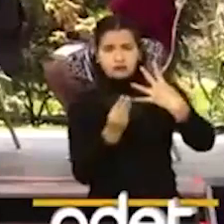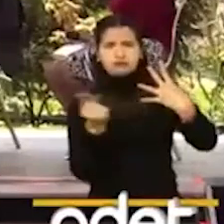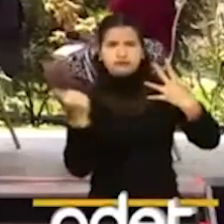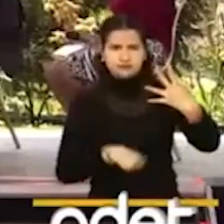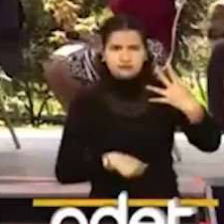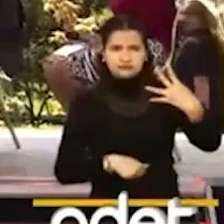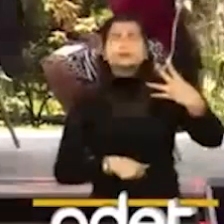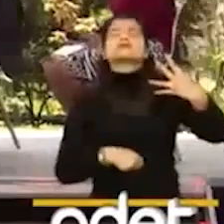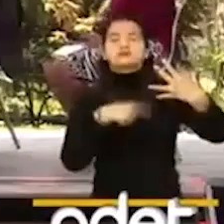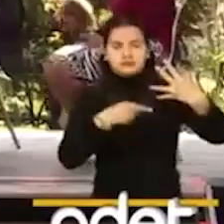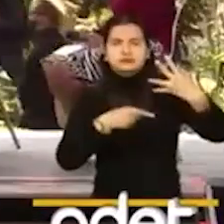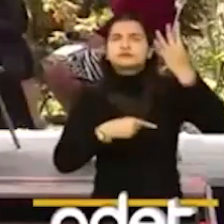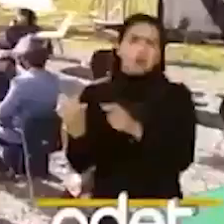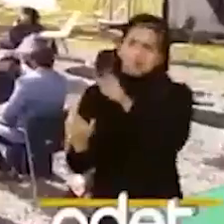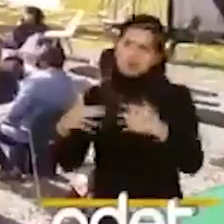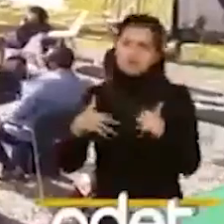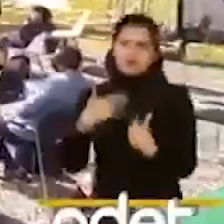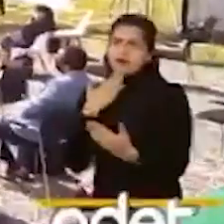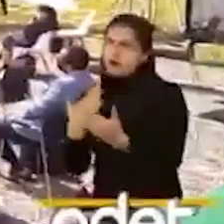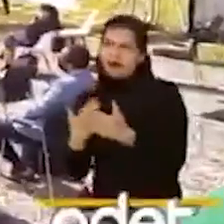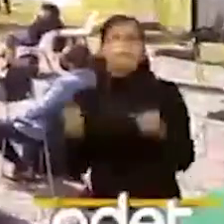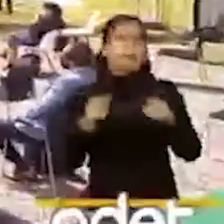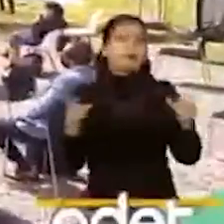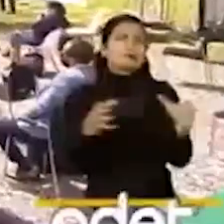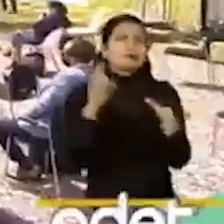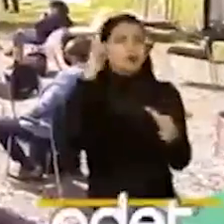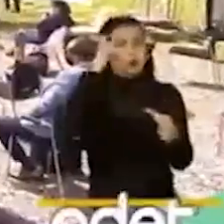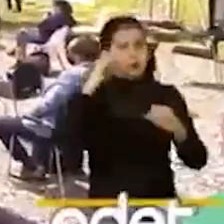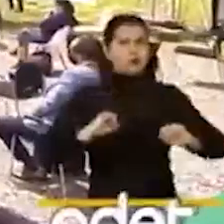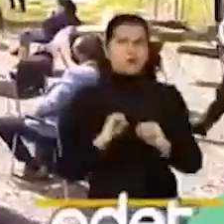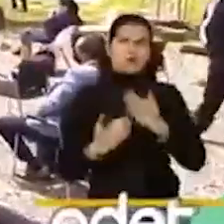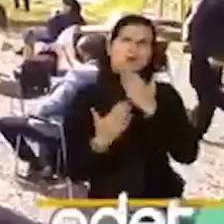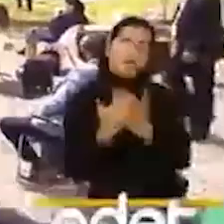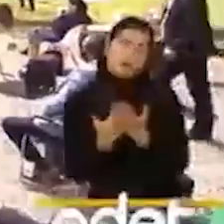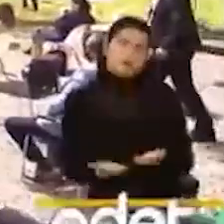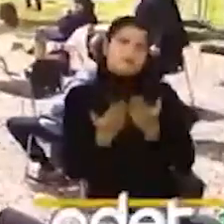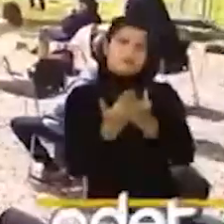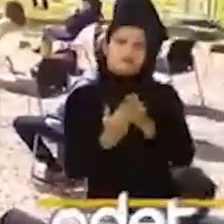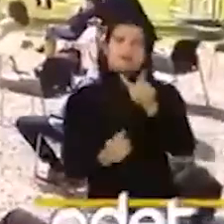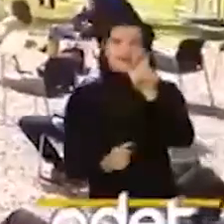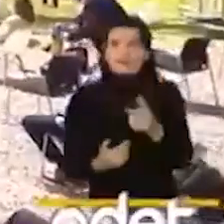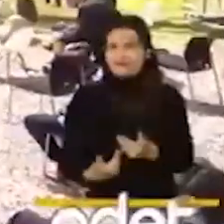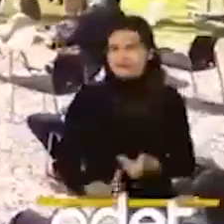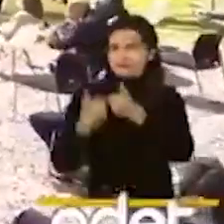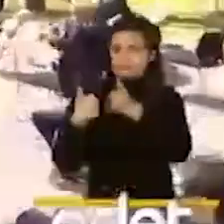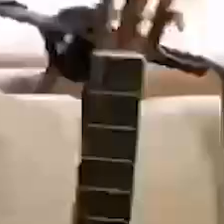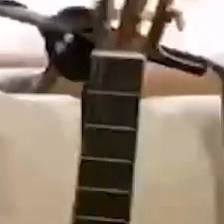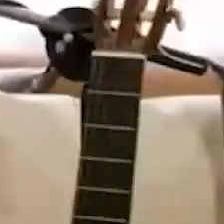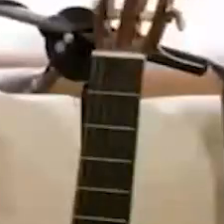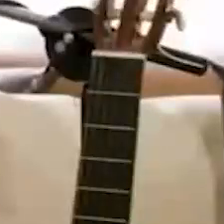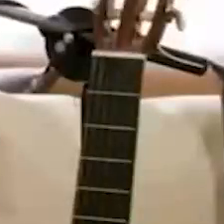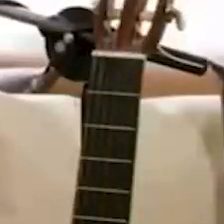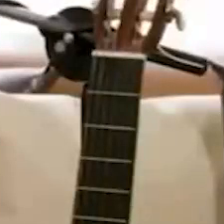creados por la alcaldía de Claudia López. ¿De qué se tratan estos proyectos? Pues bien, de buscar cumplir los acuerdos de paz que se firmaron